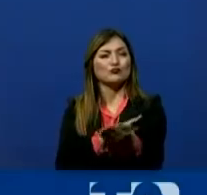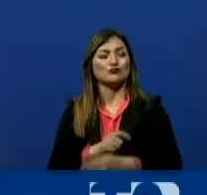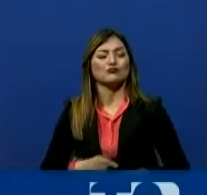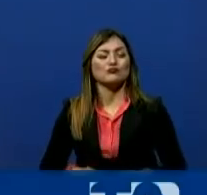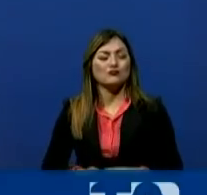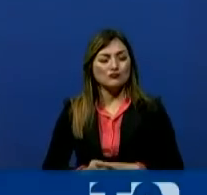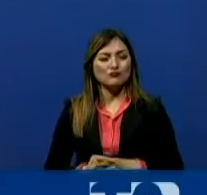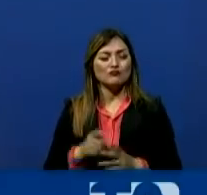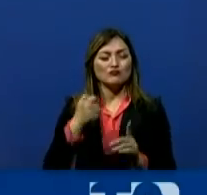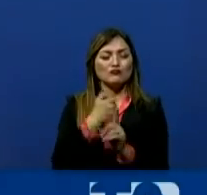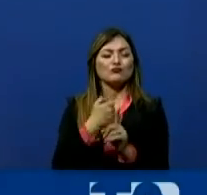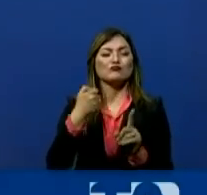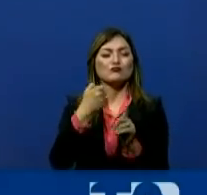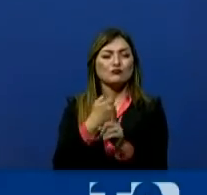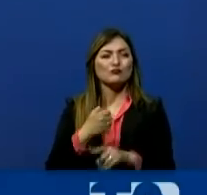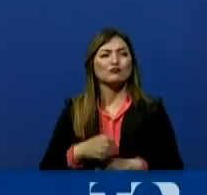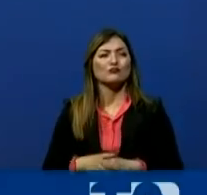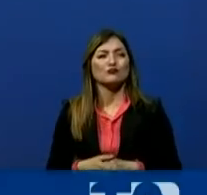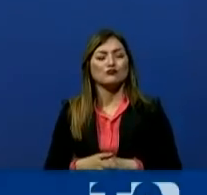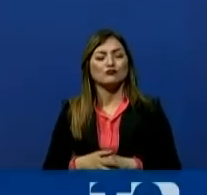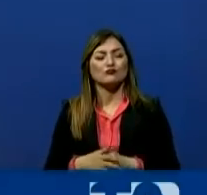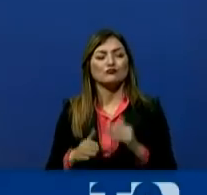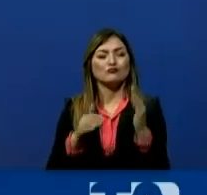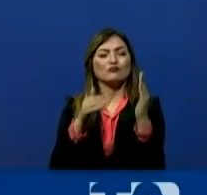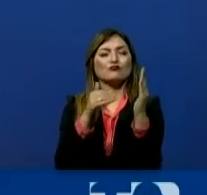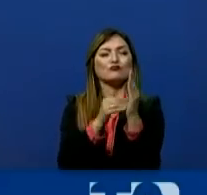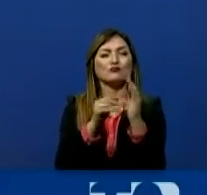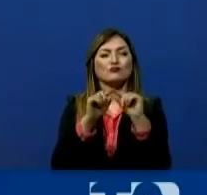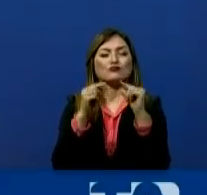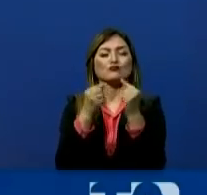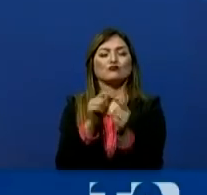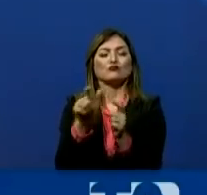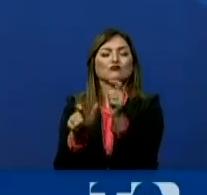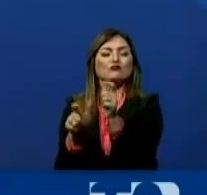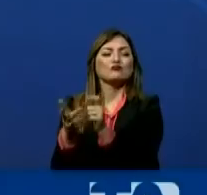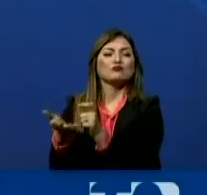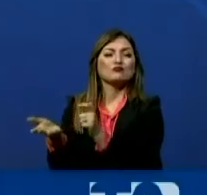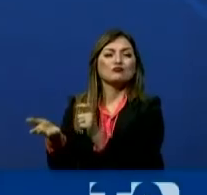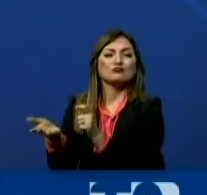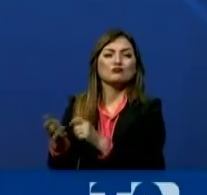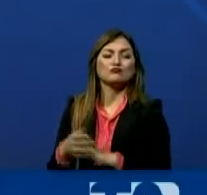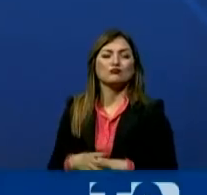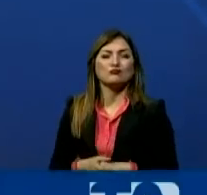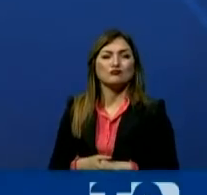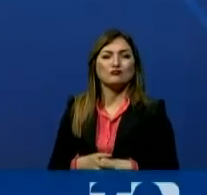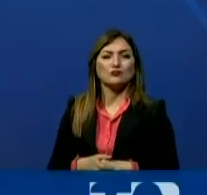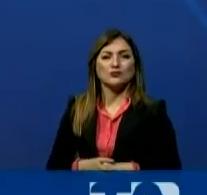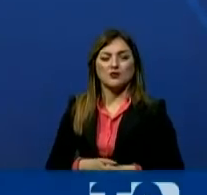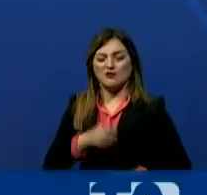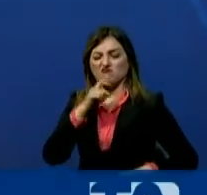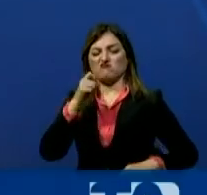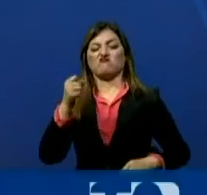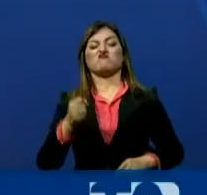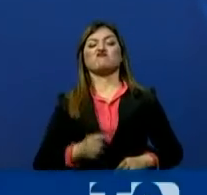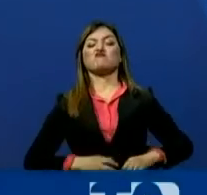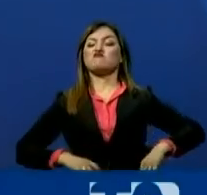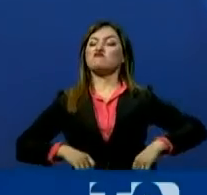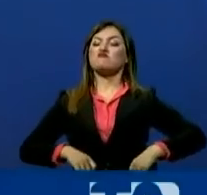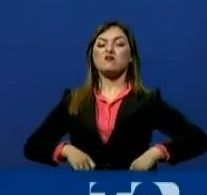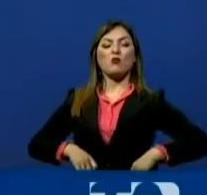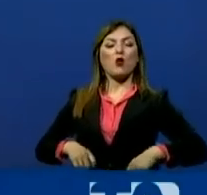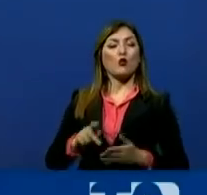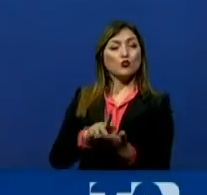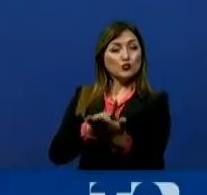a luchar, pues, justamente contra estas personas que son prepotentes, que se